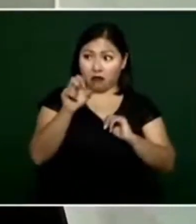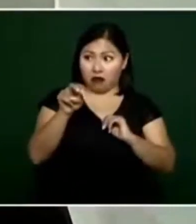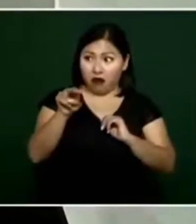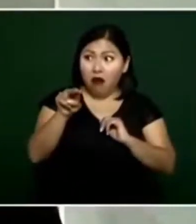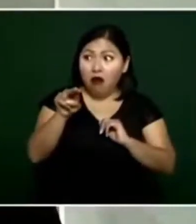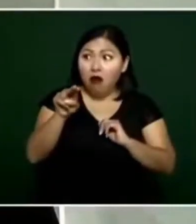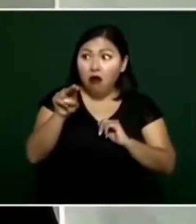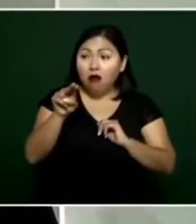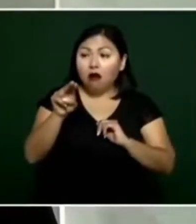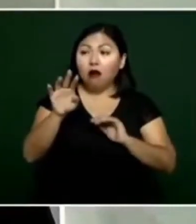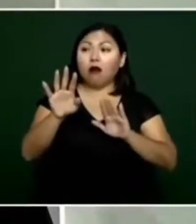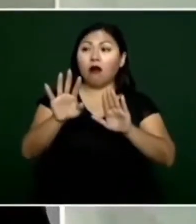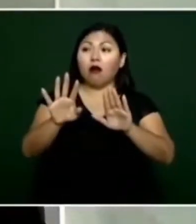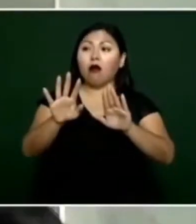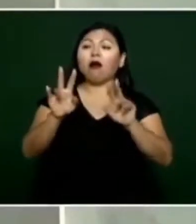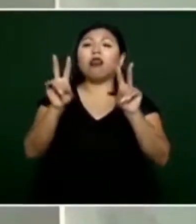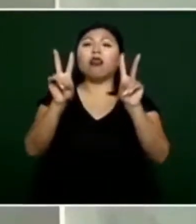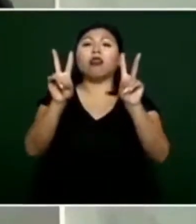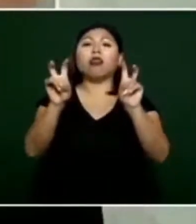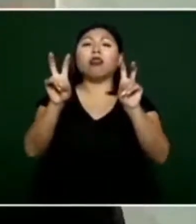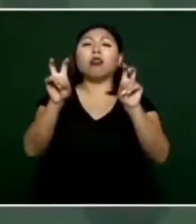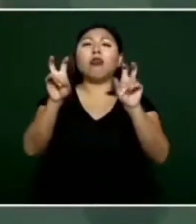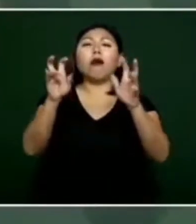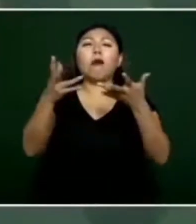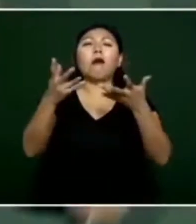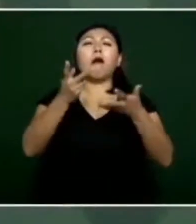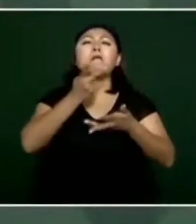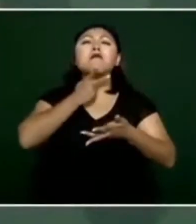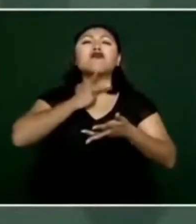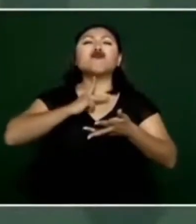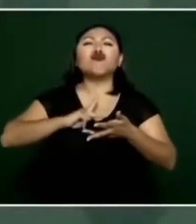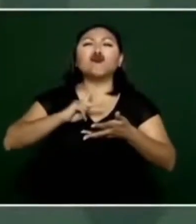petróleo que estaba en manos del extranjero